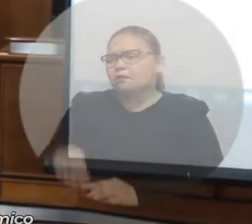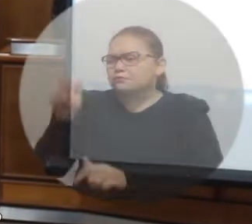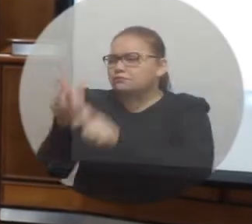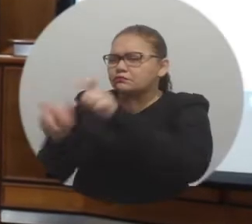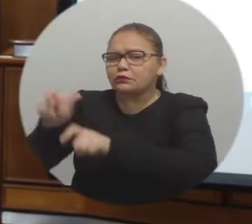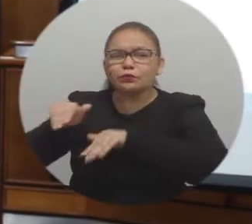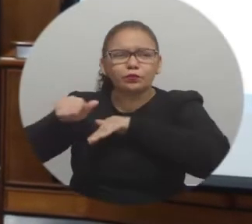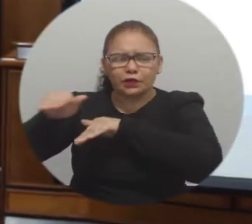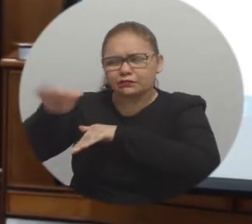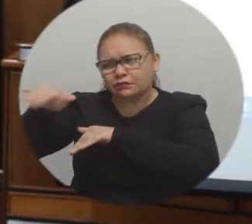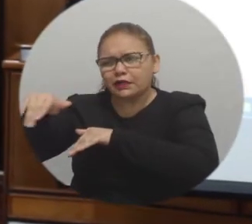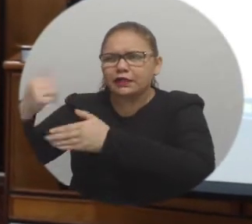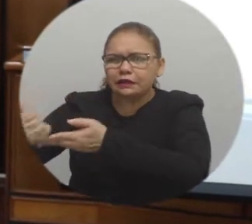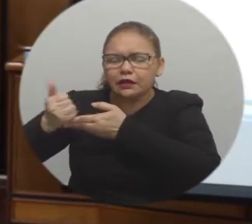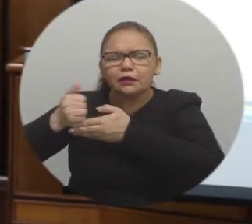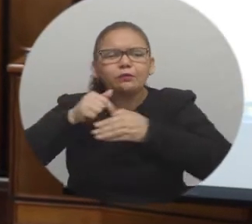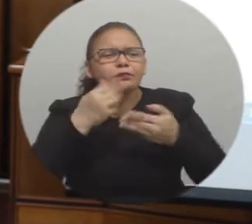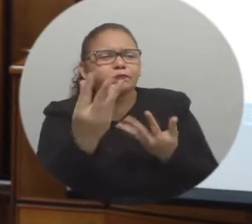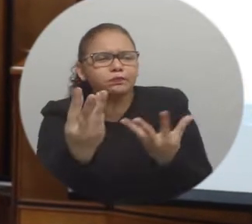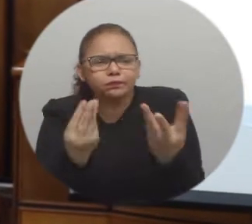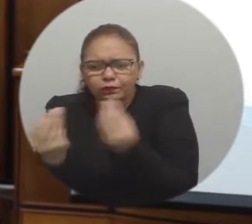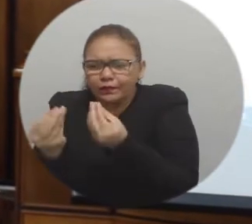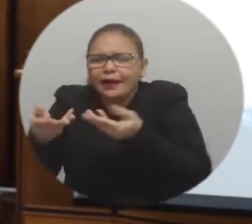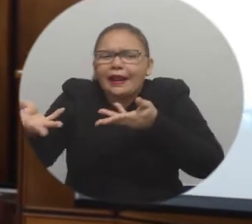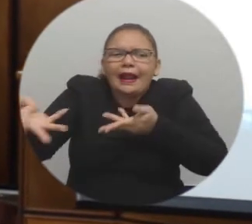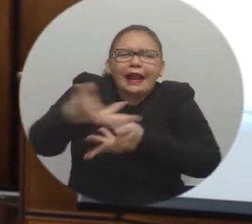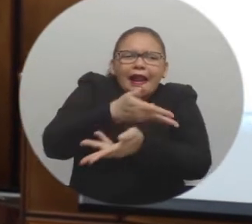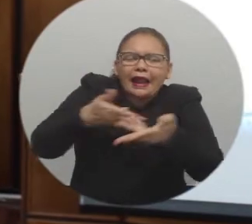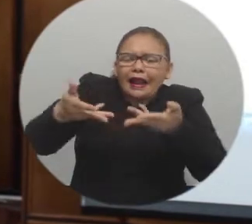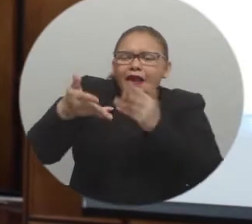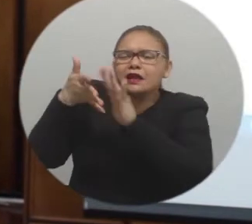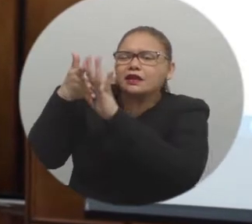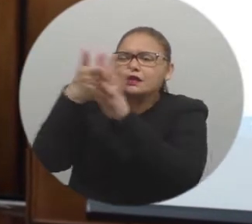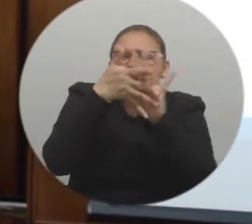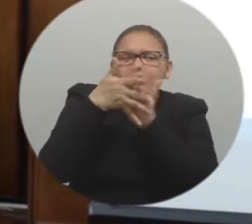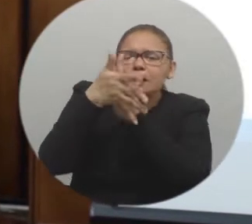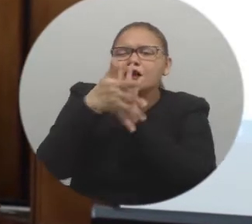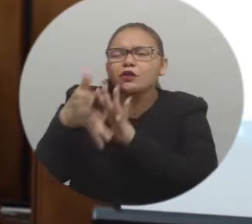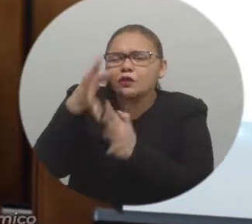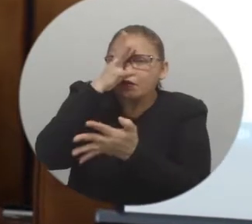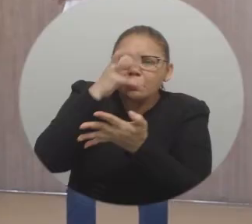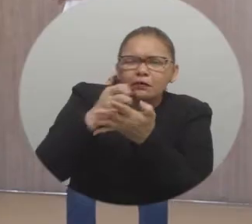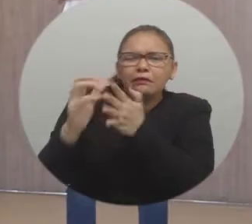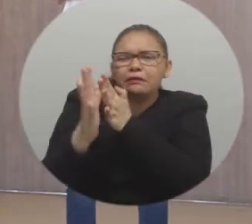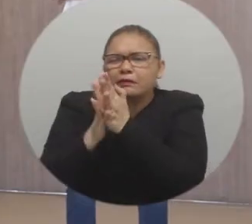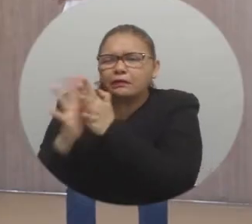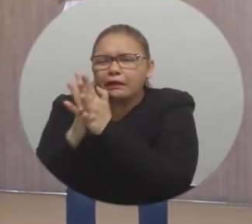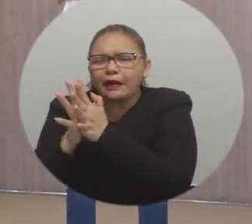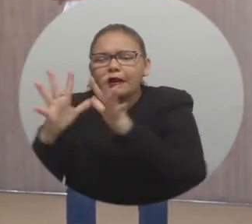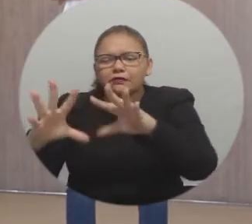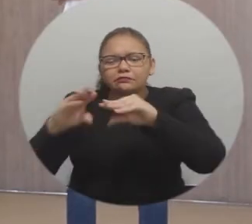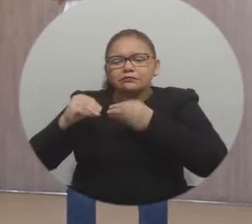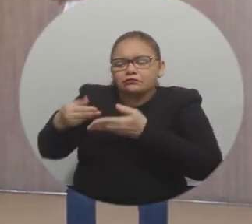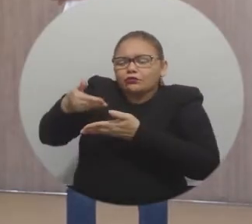Realizamos con la ayuda de los representantes un grupo focal para la socialización y tener como esos insumos para ver cómo podemos